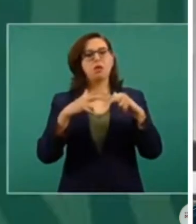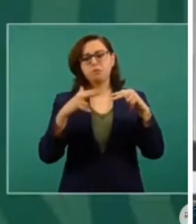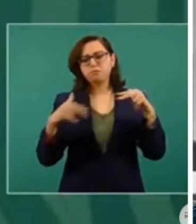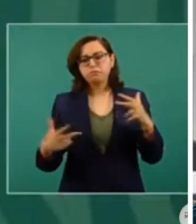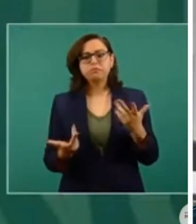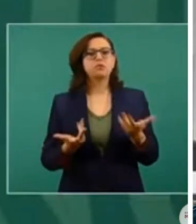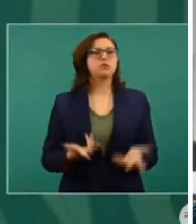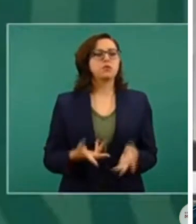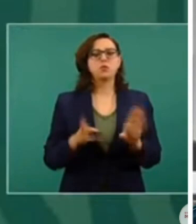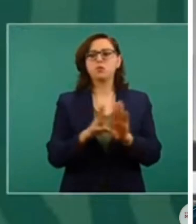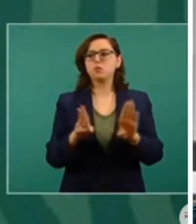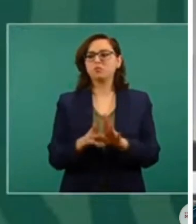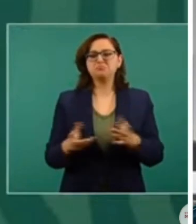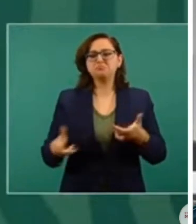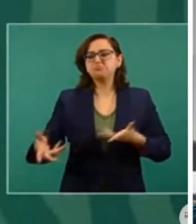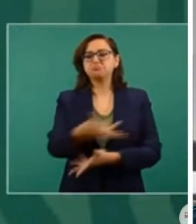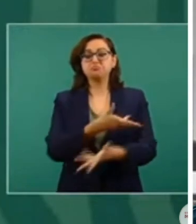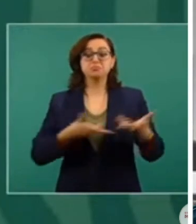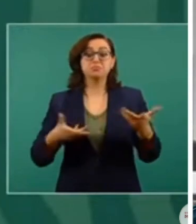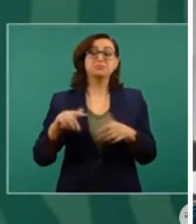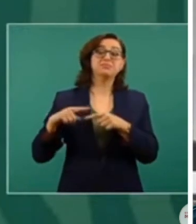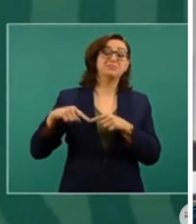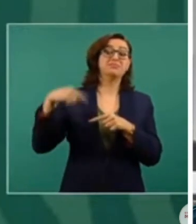situación nos puede